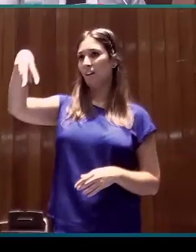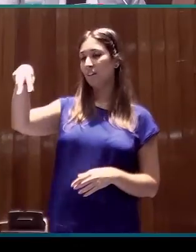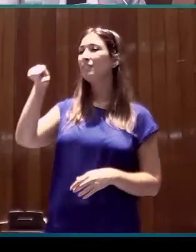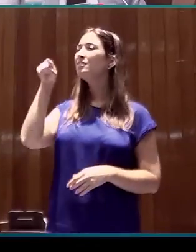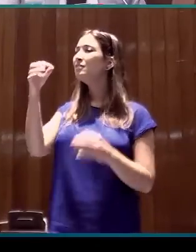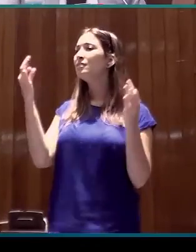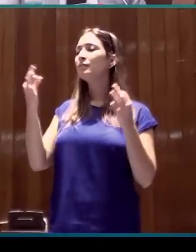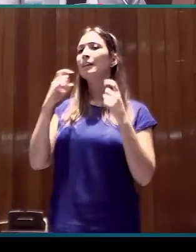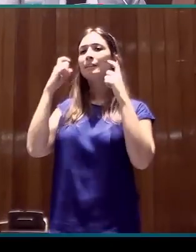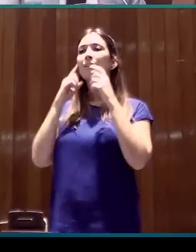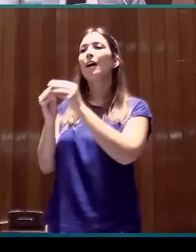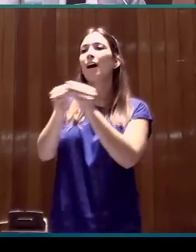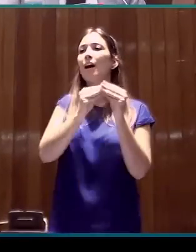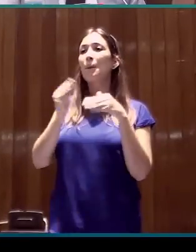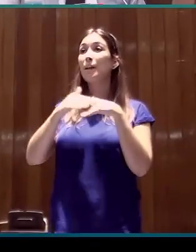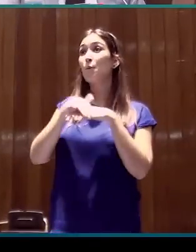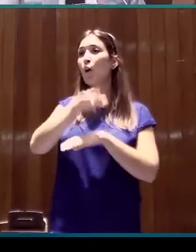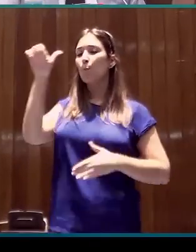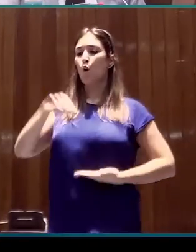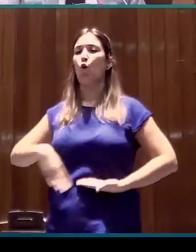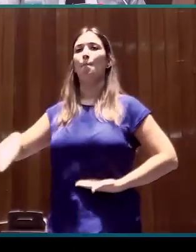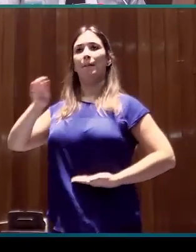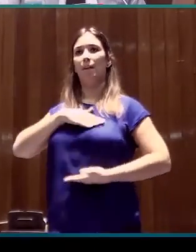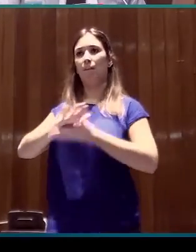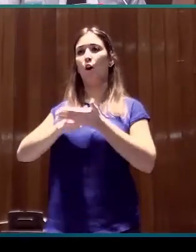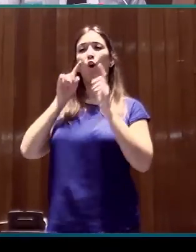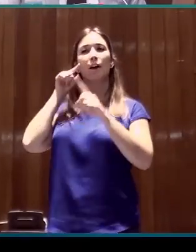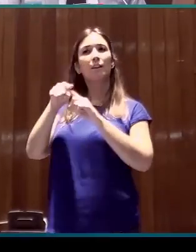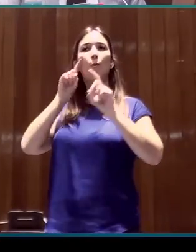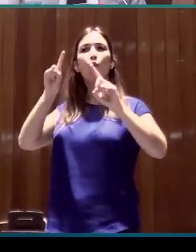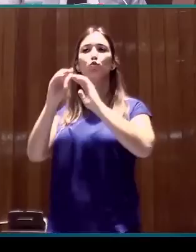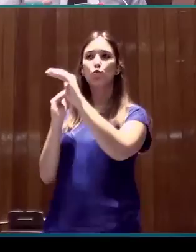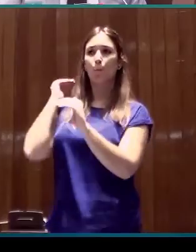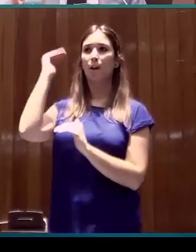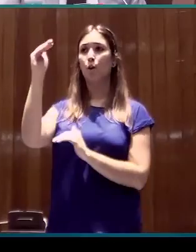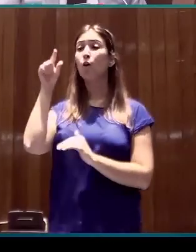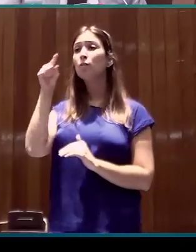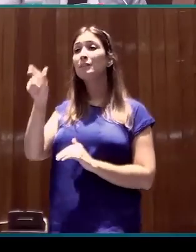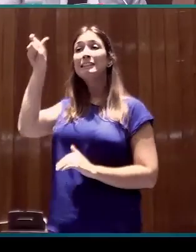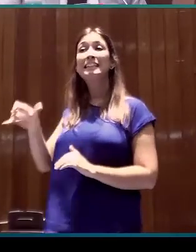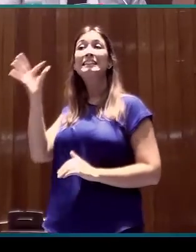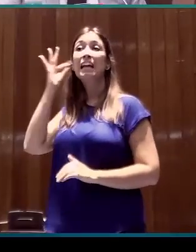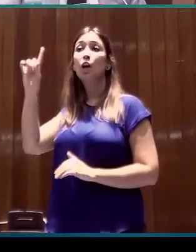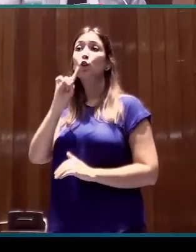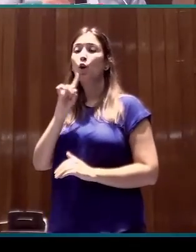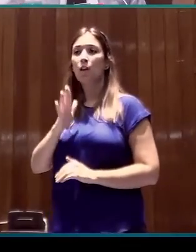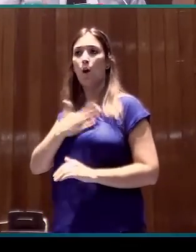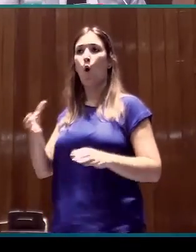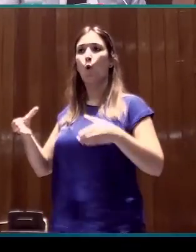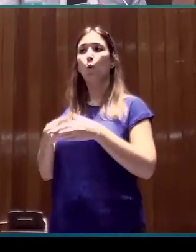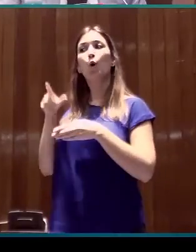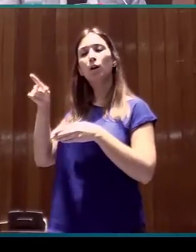establecer estándares europeos de competencia de lengua de signos en la educación superior. Y, en este caso, ha sido una investigadora sorda de nuestro grupo que